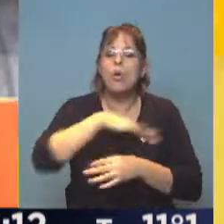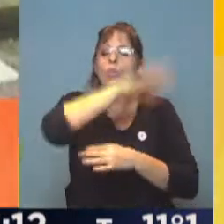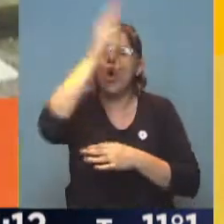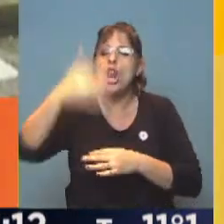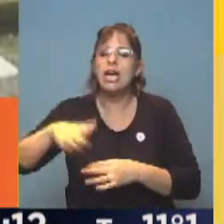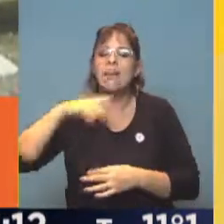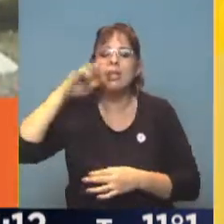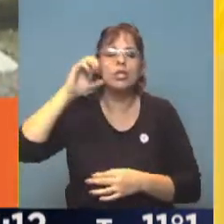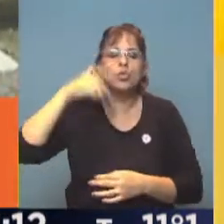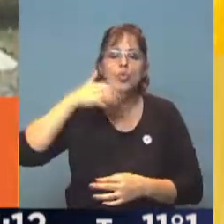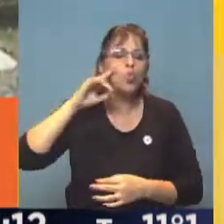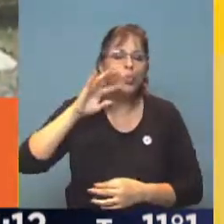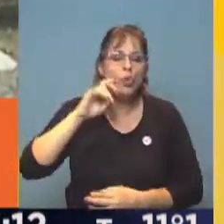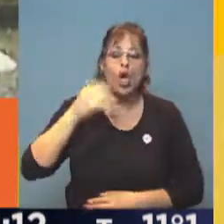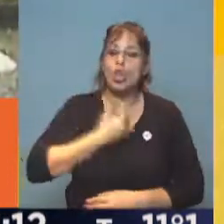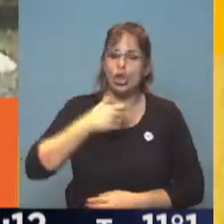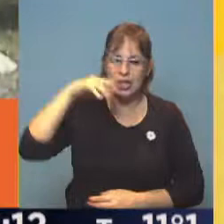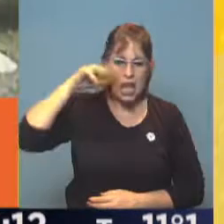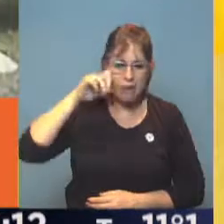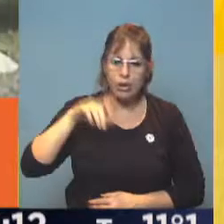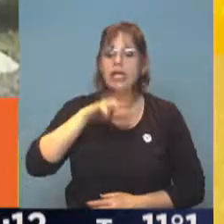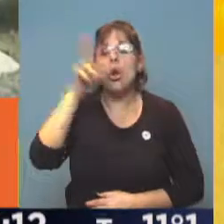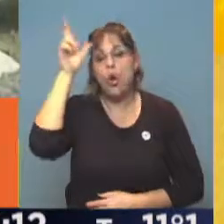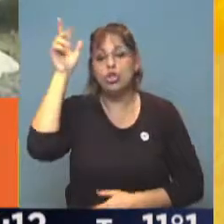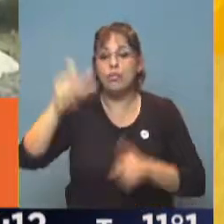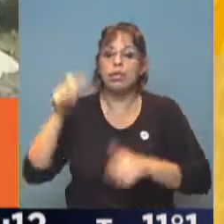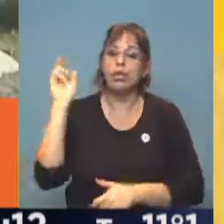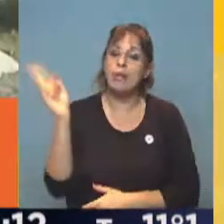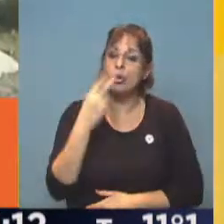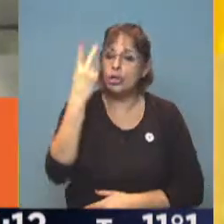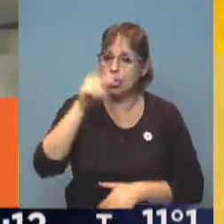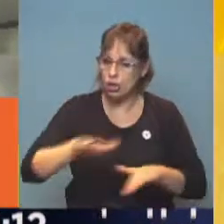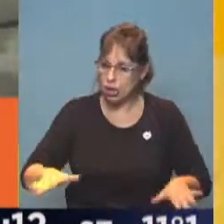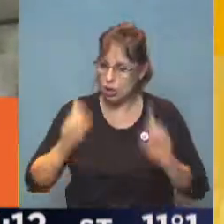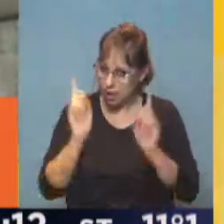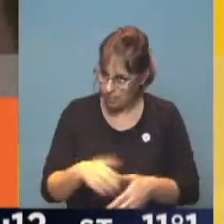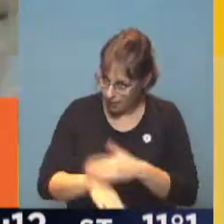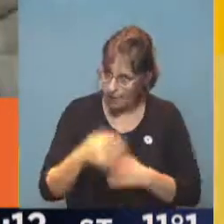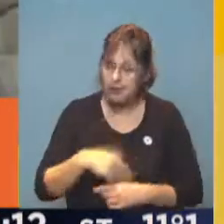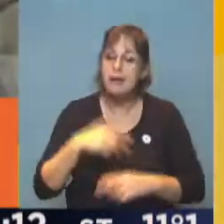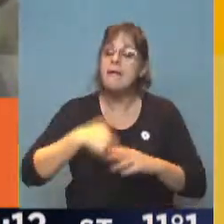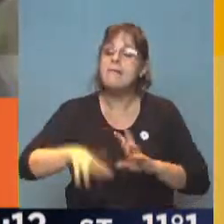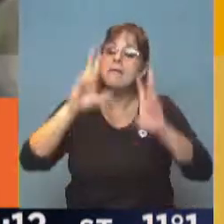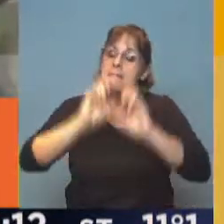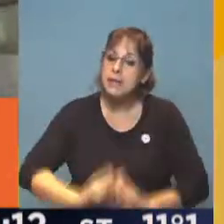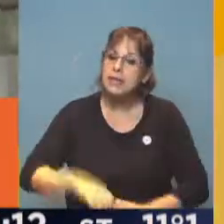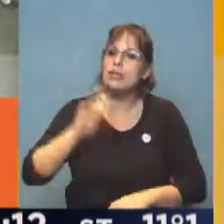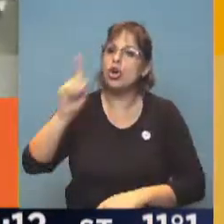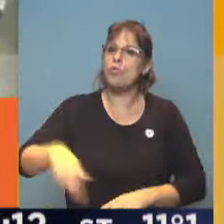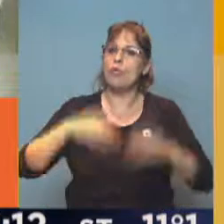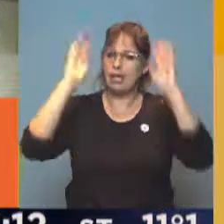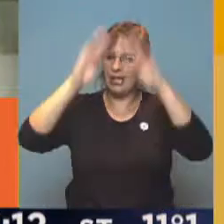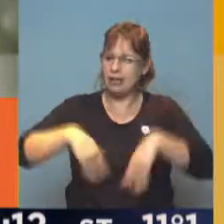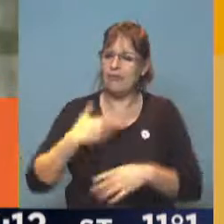Nápoles. Ocho personas murieron, entre ellas dos menores. Se cursa una investigación de derrumbe por